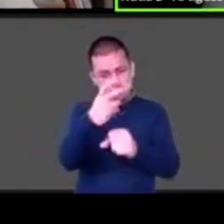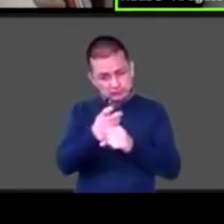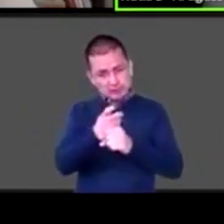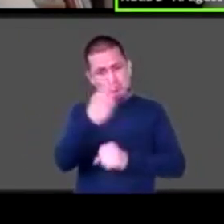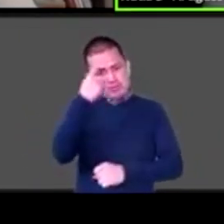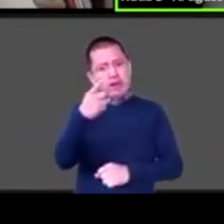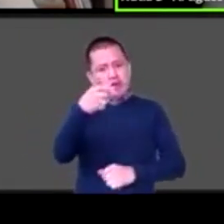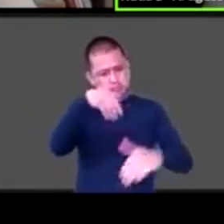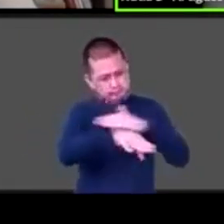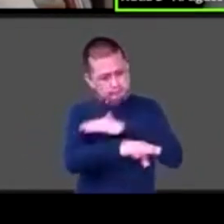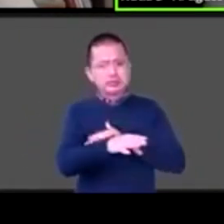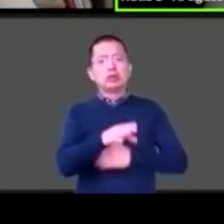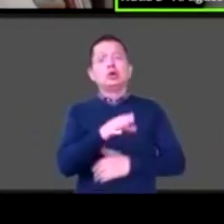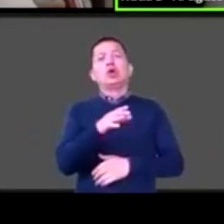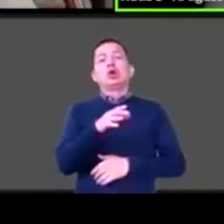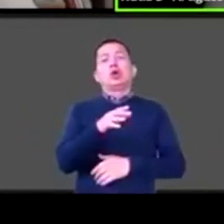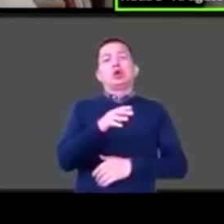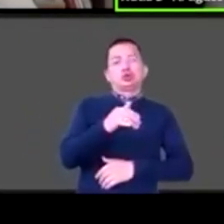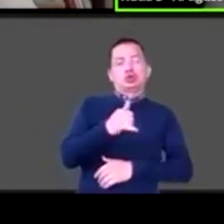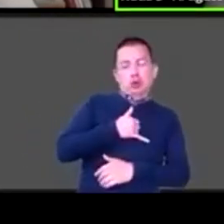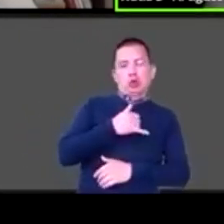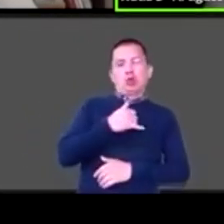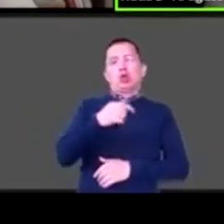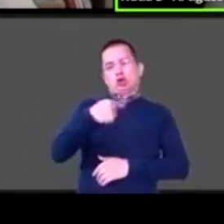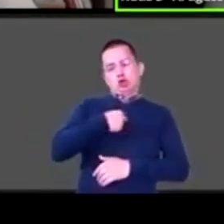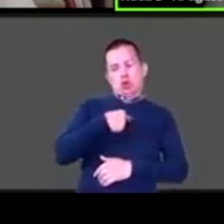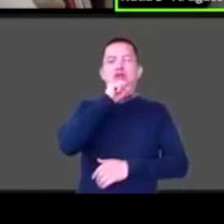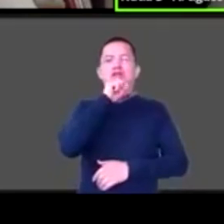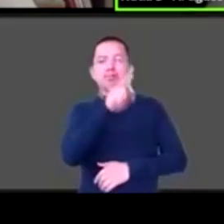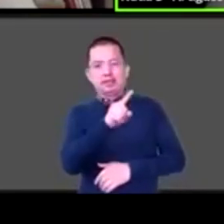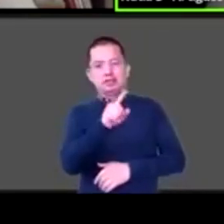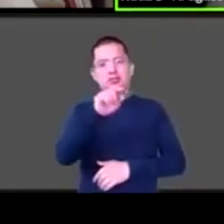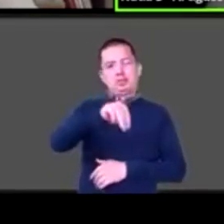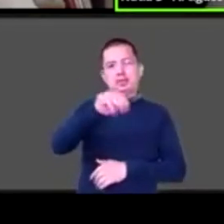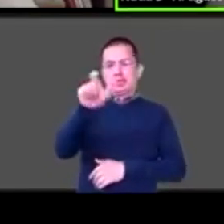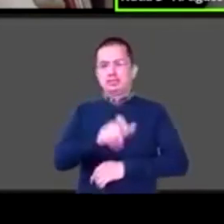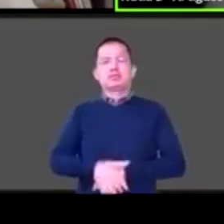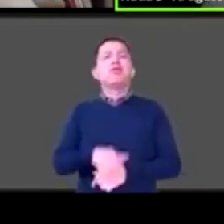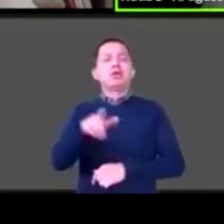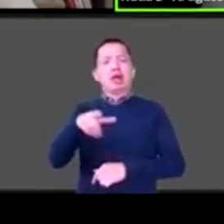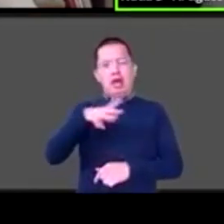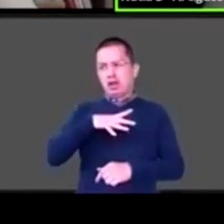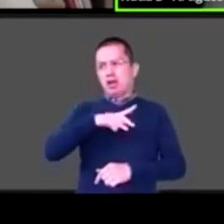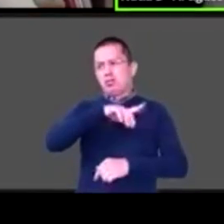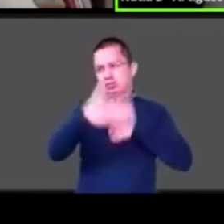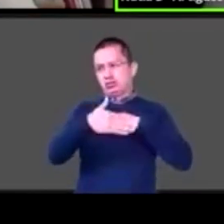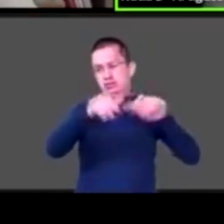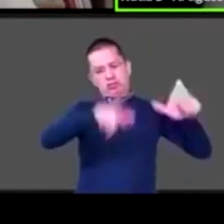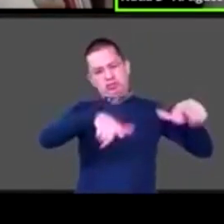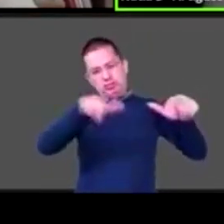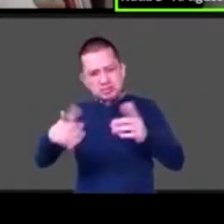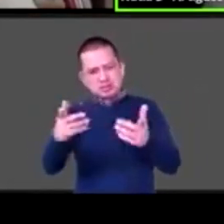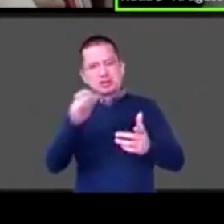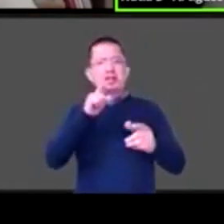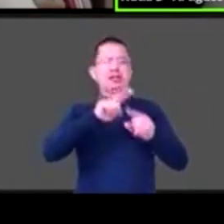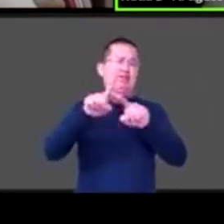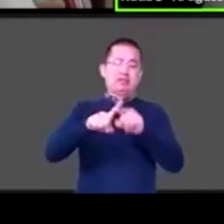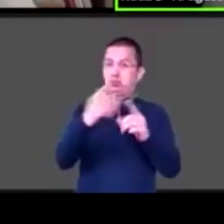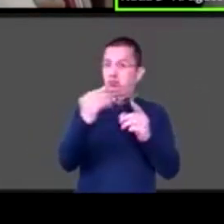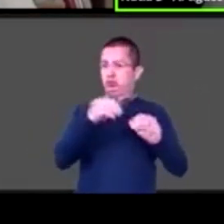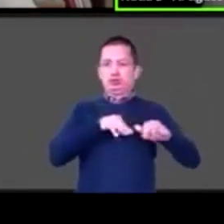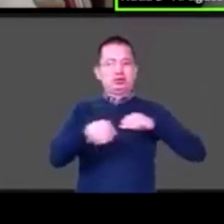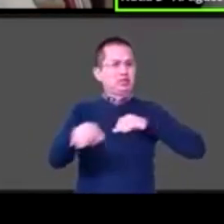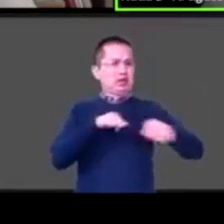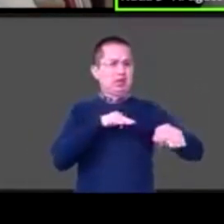a yo también punto MX que pronto además tendremos un nuevo sitio el primer informe anual ¿no? mucho trabajo estamos haciendo